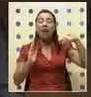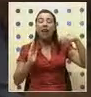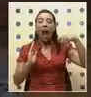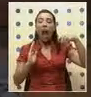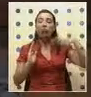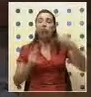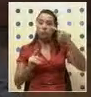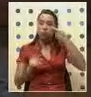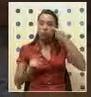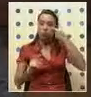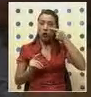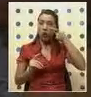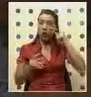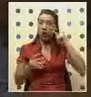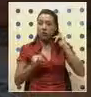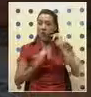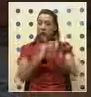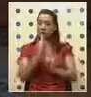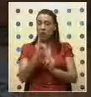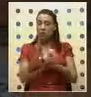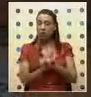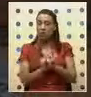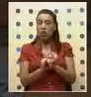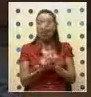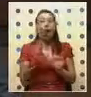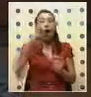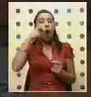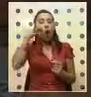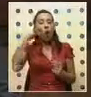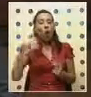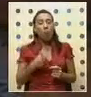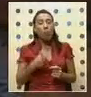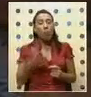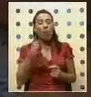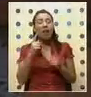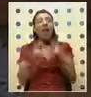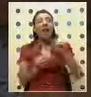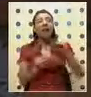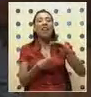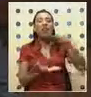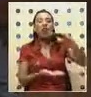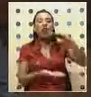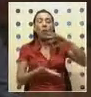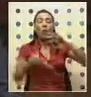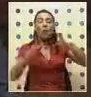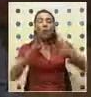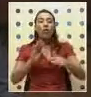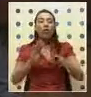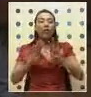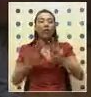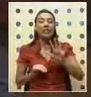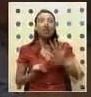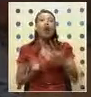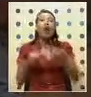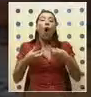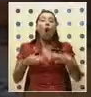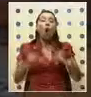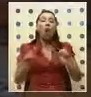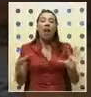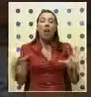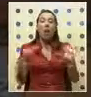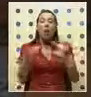de renombre internacional. El factor humano de John Carlin y que trata la copa del mundo de rugby del 95 como una oportunidad para unir al país.